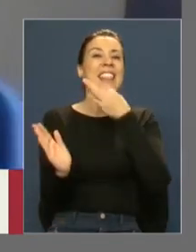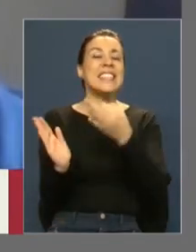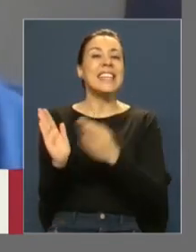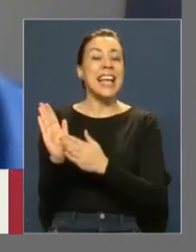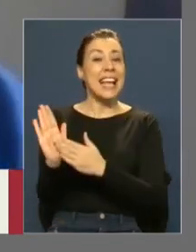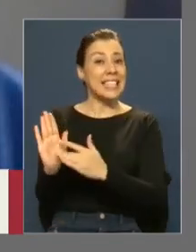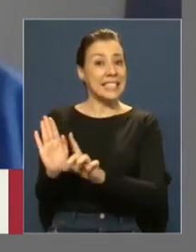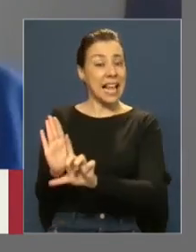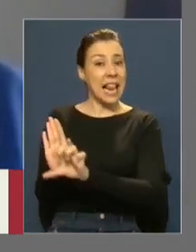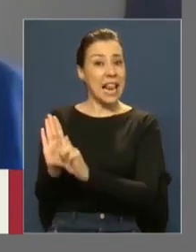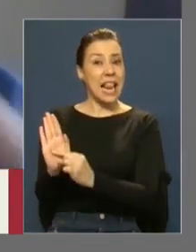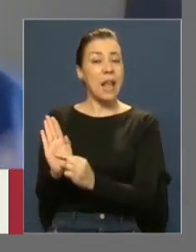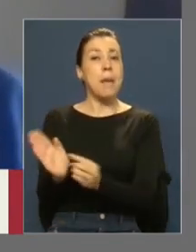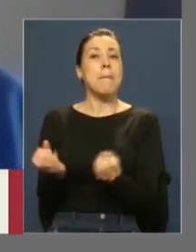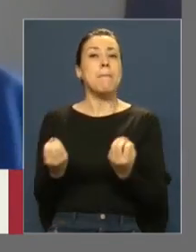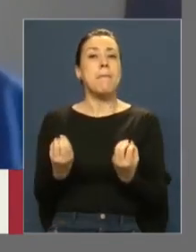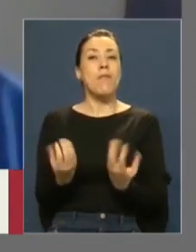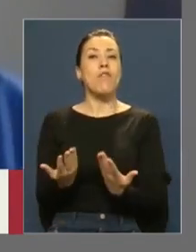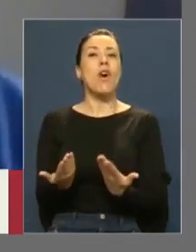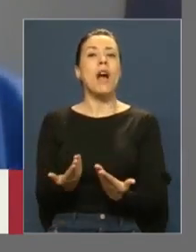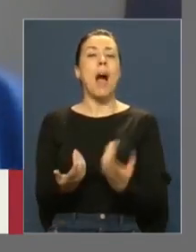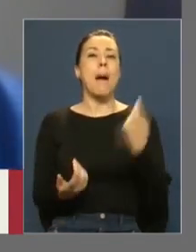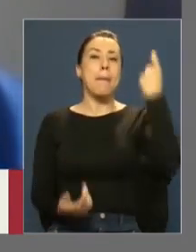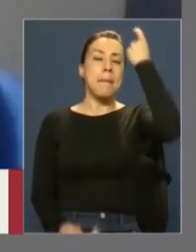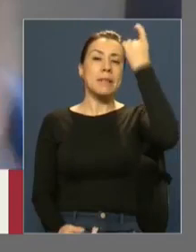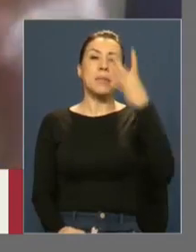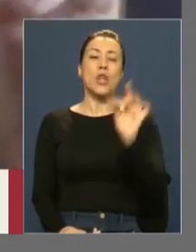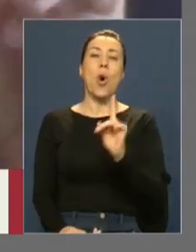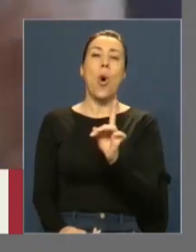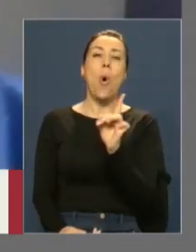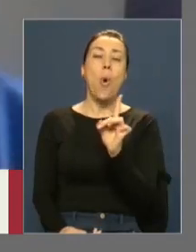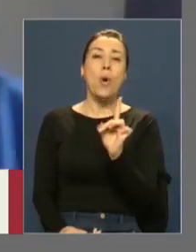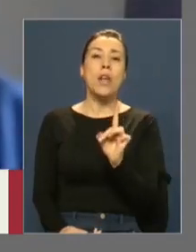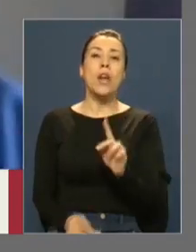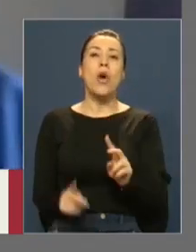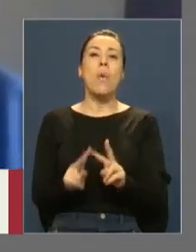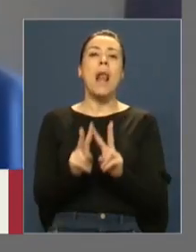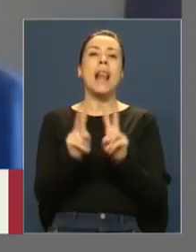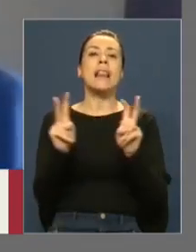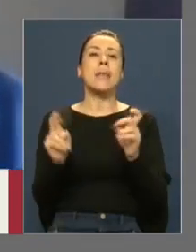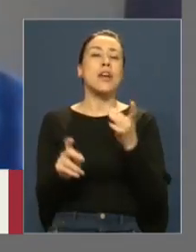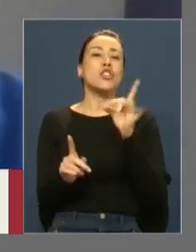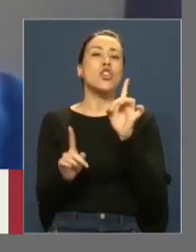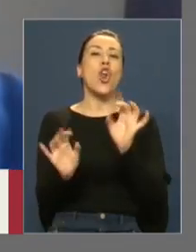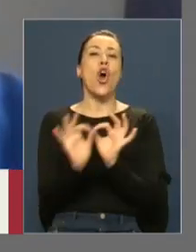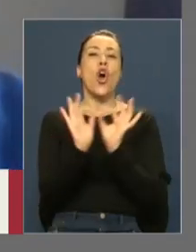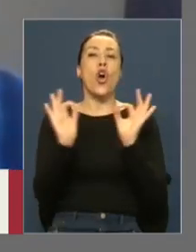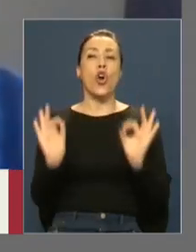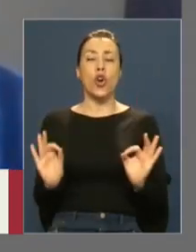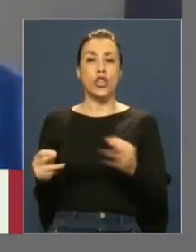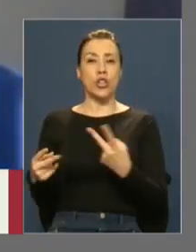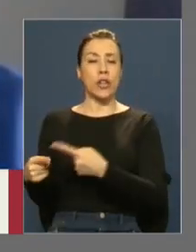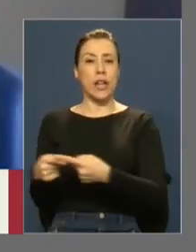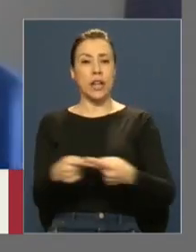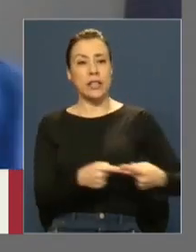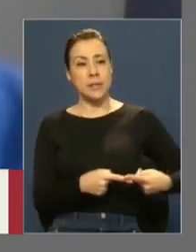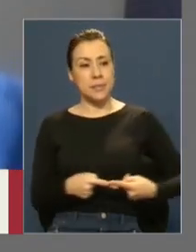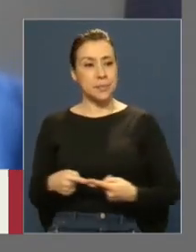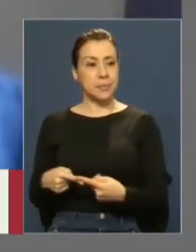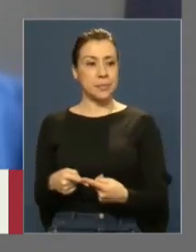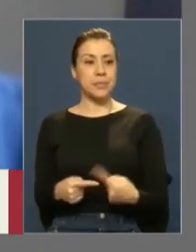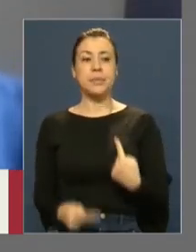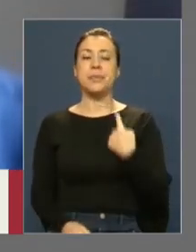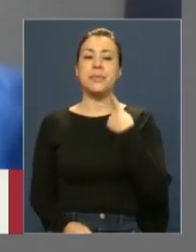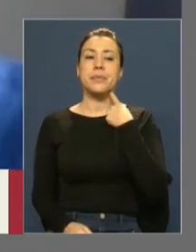legislación alienta el pensamiento único y la conducta política políticamente correcta en la sociedad, supuestamente